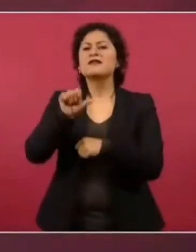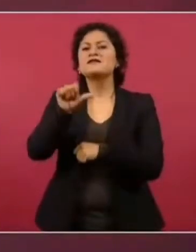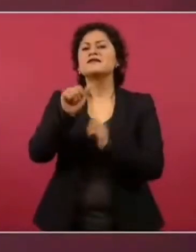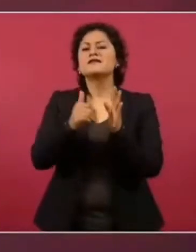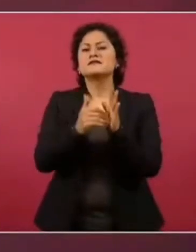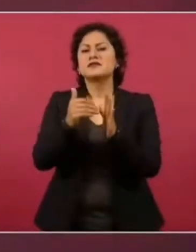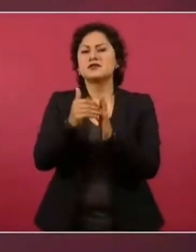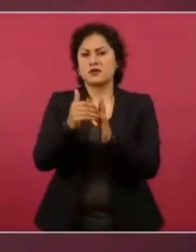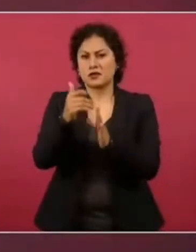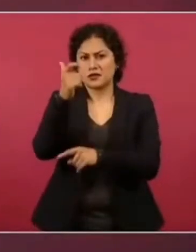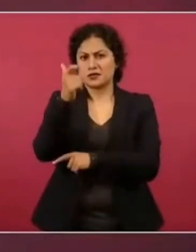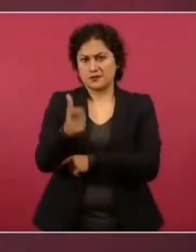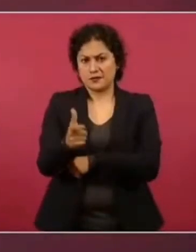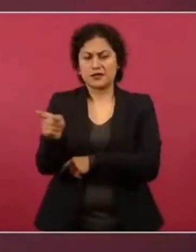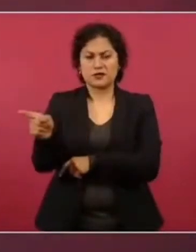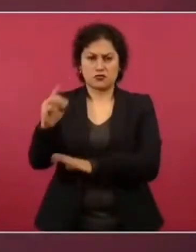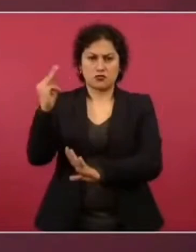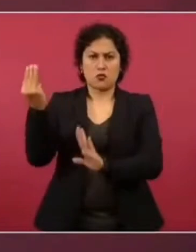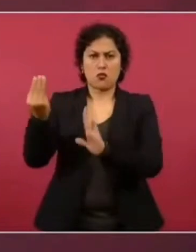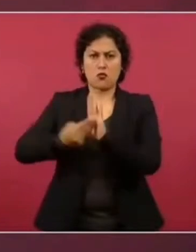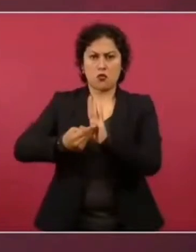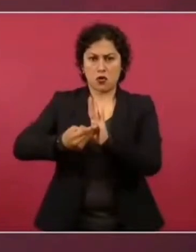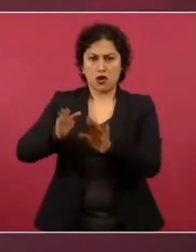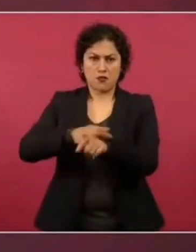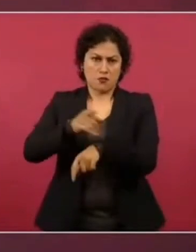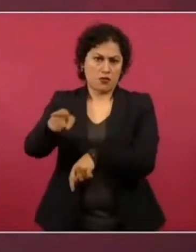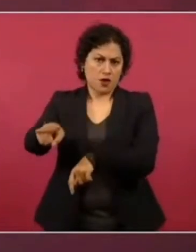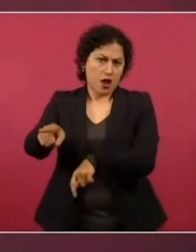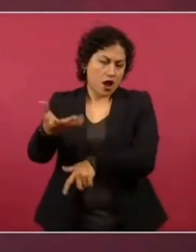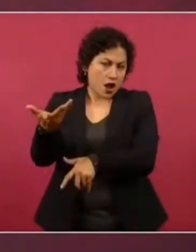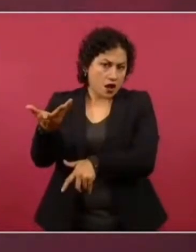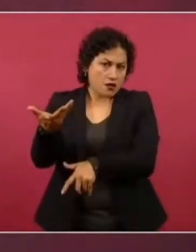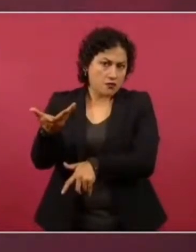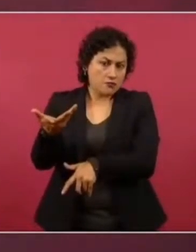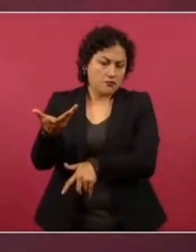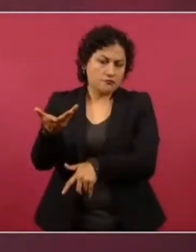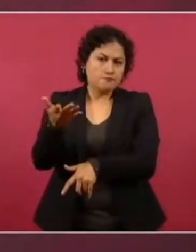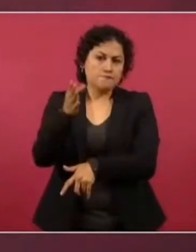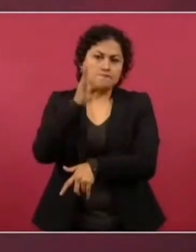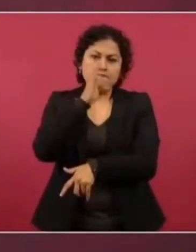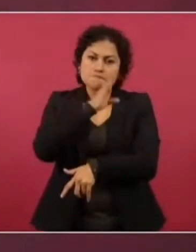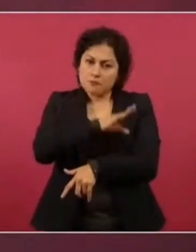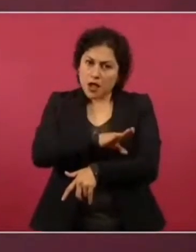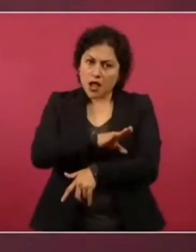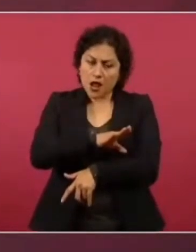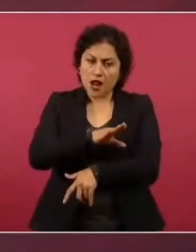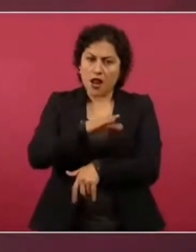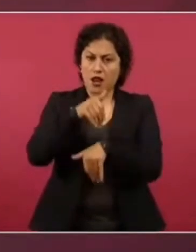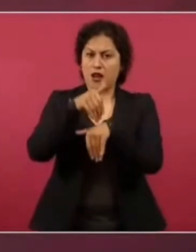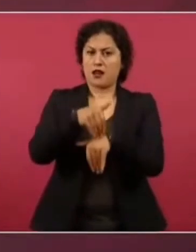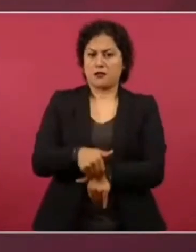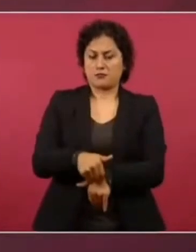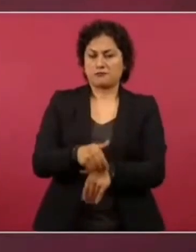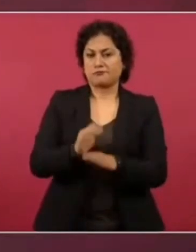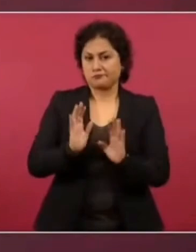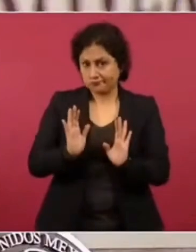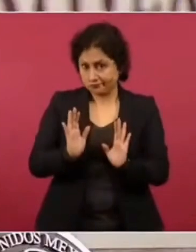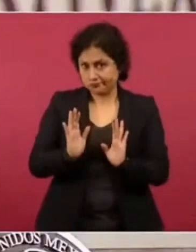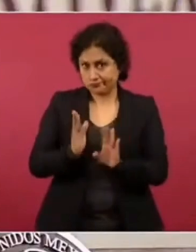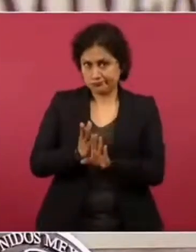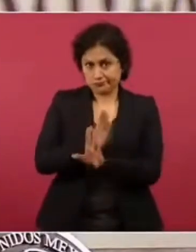le multó por no cumplir con lo que estaba